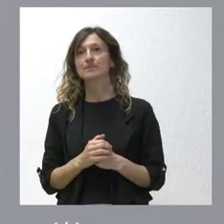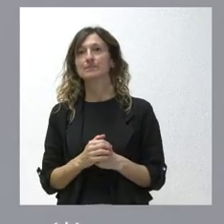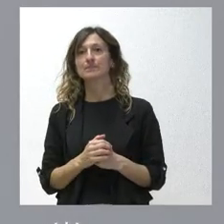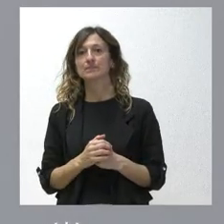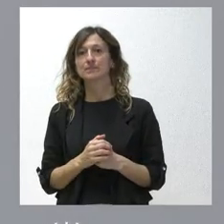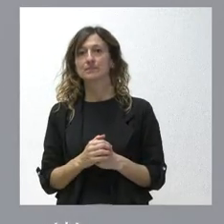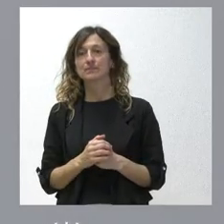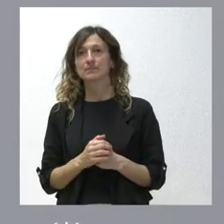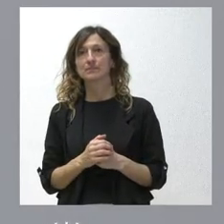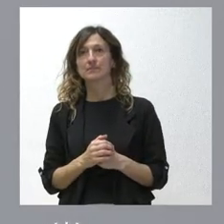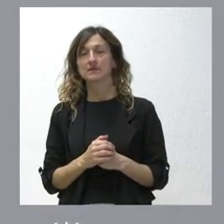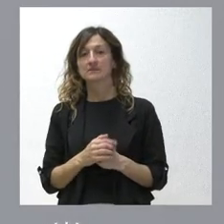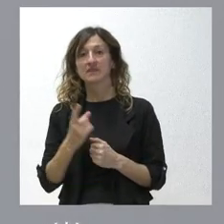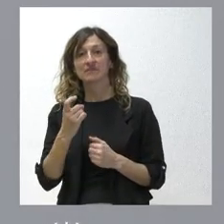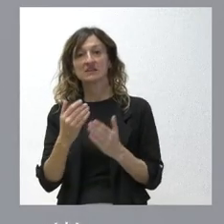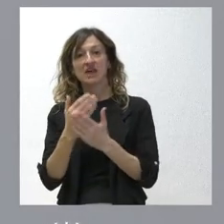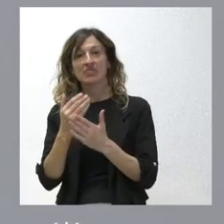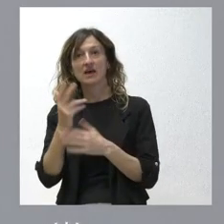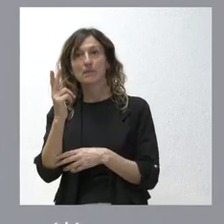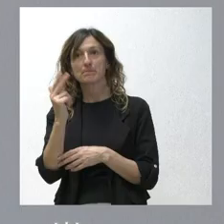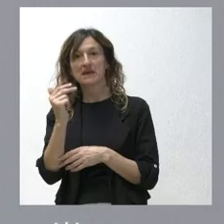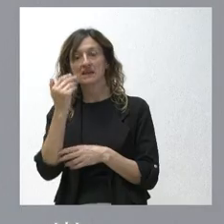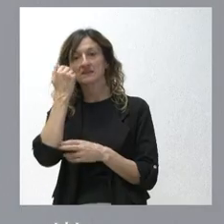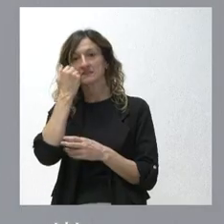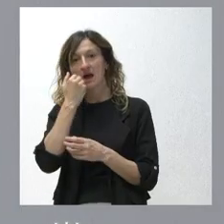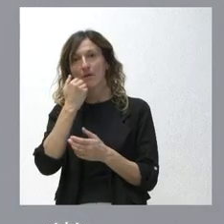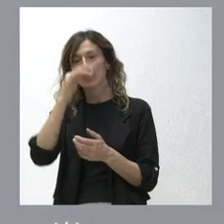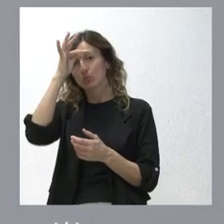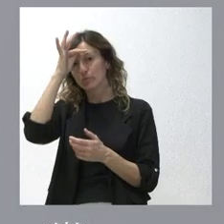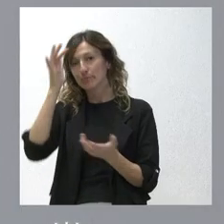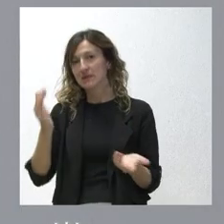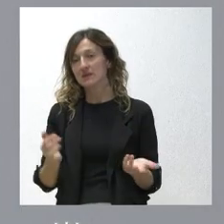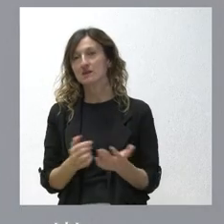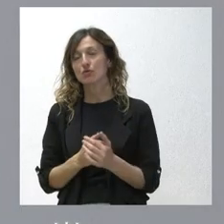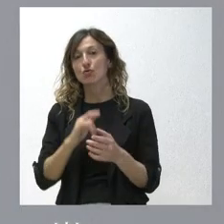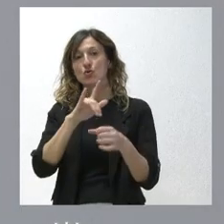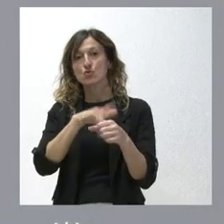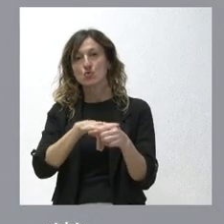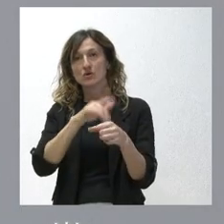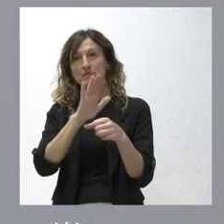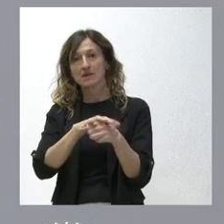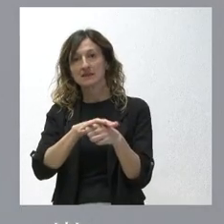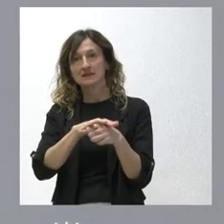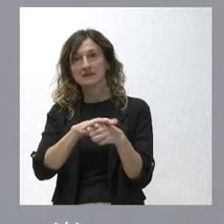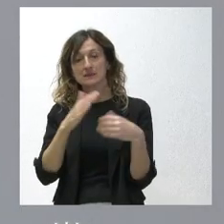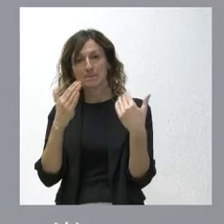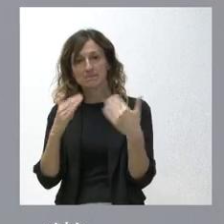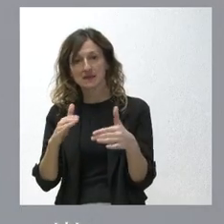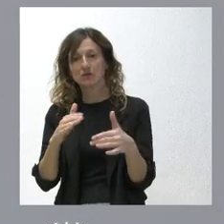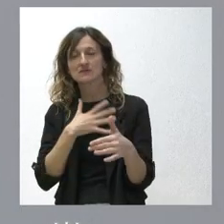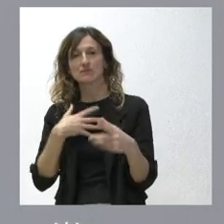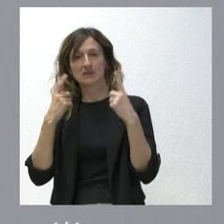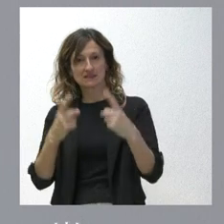es que nos dicen que dan pocos días queda viernes sábado domingo lunes martes y miércoles para intentarlo